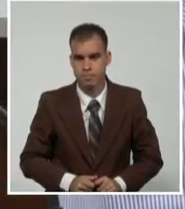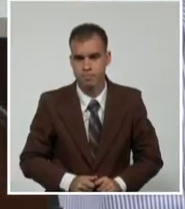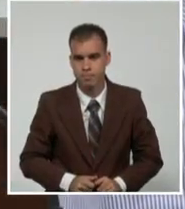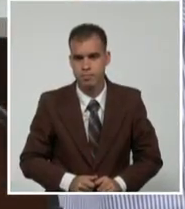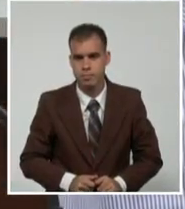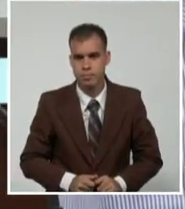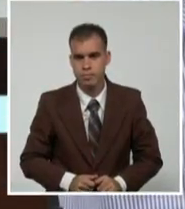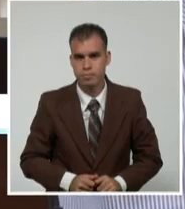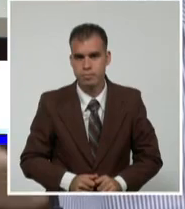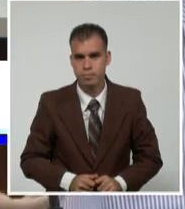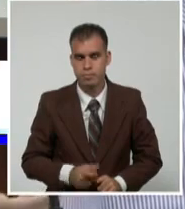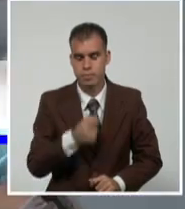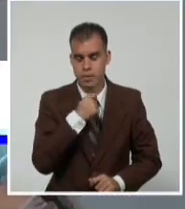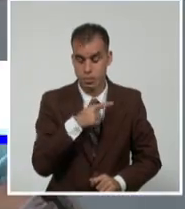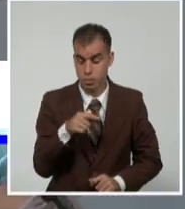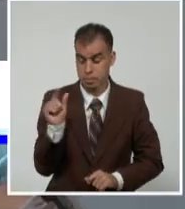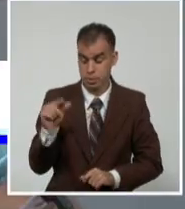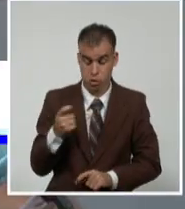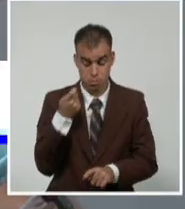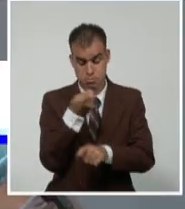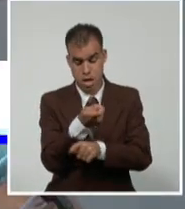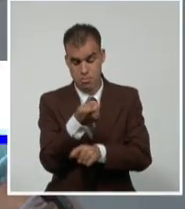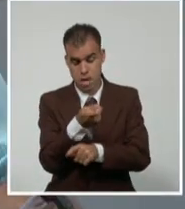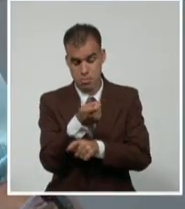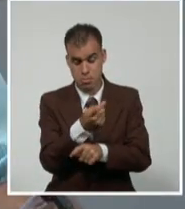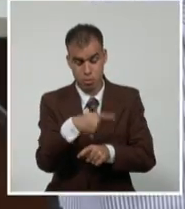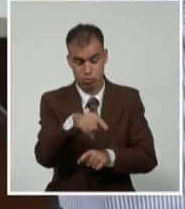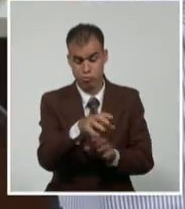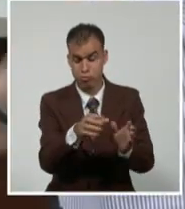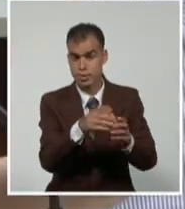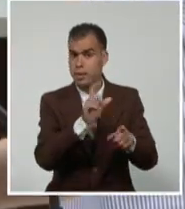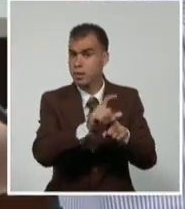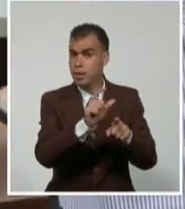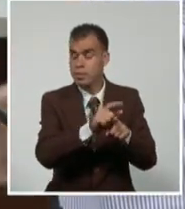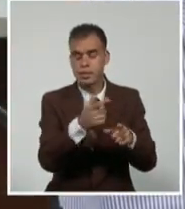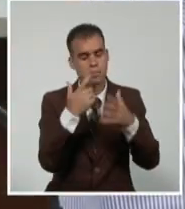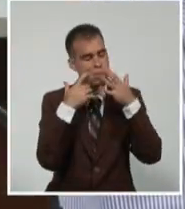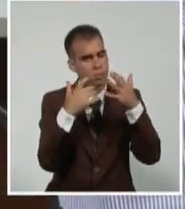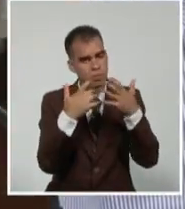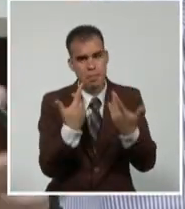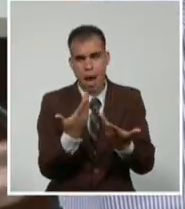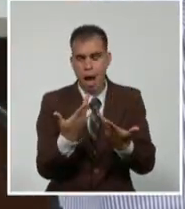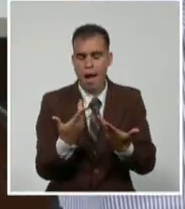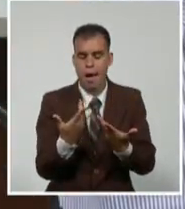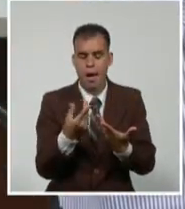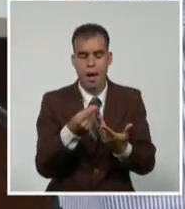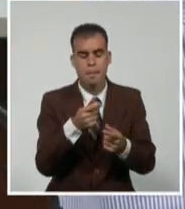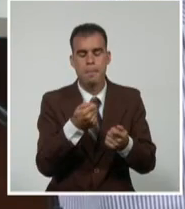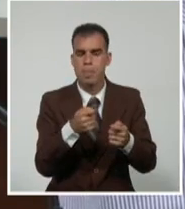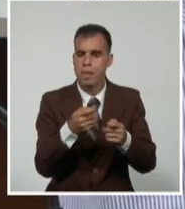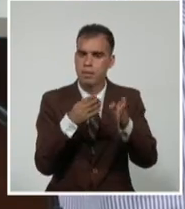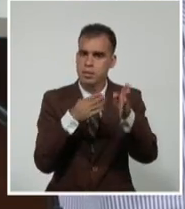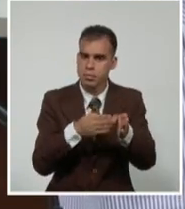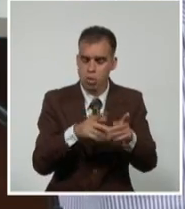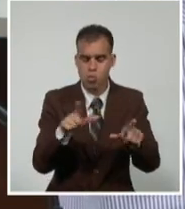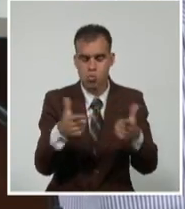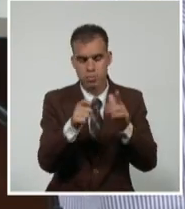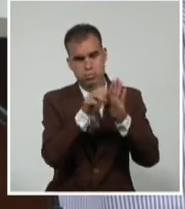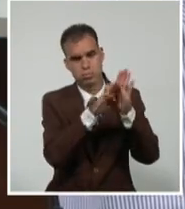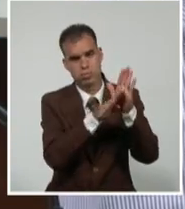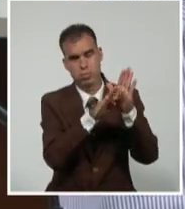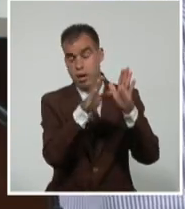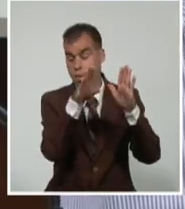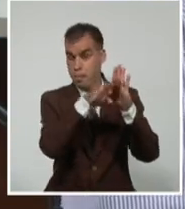capacita y de la persona que hace el extensionismo es importante para motivar en la disciplina del programa, porque la vacuna